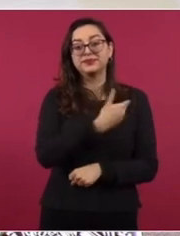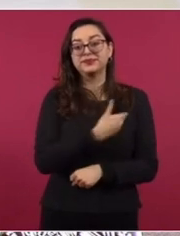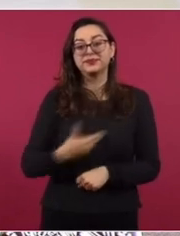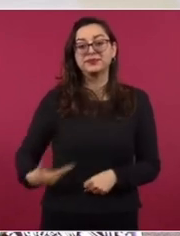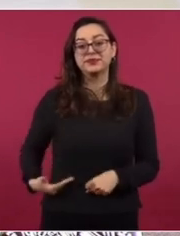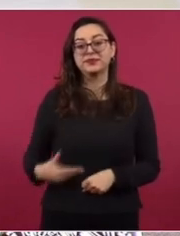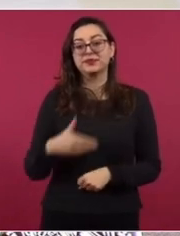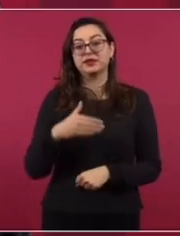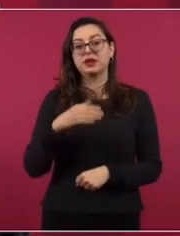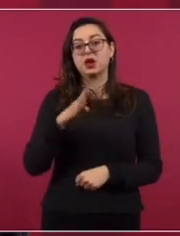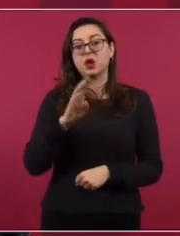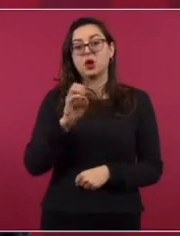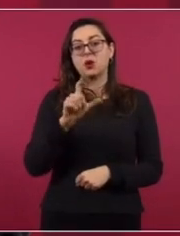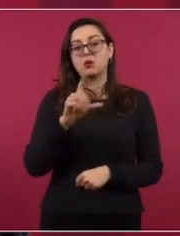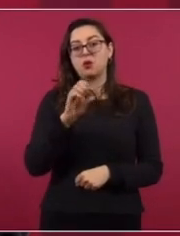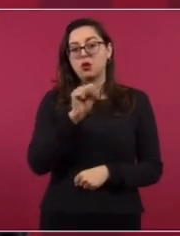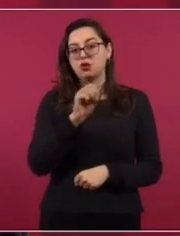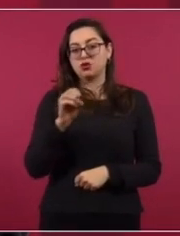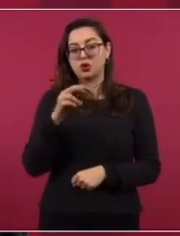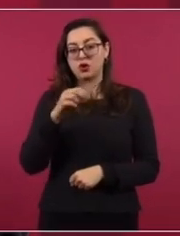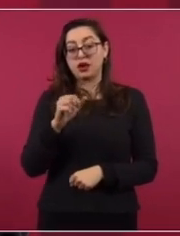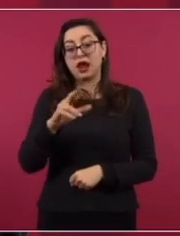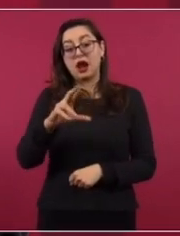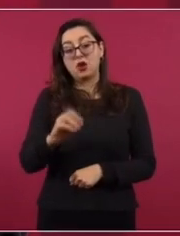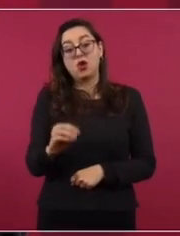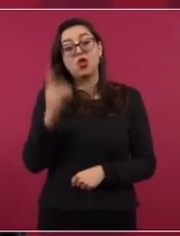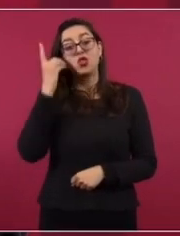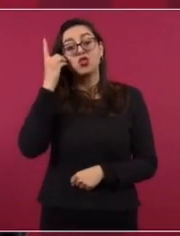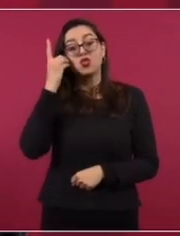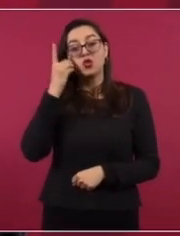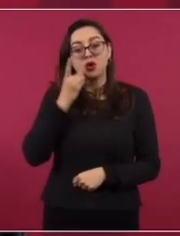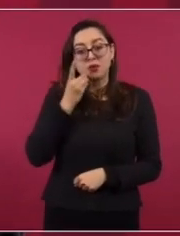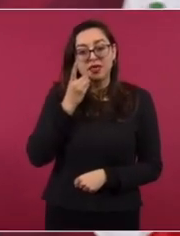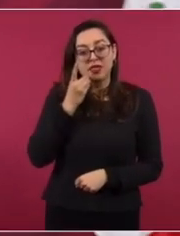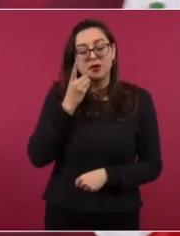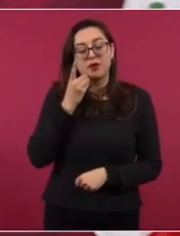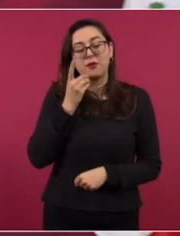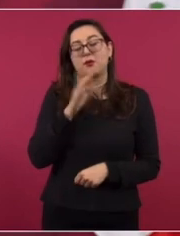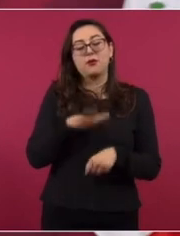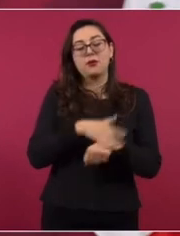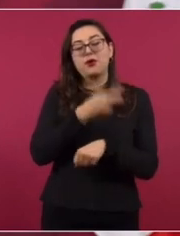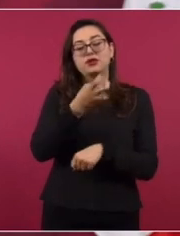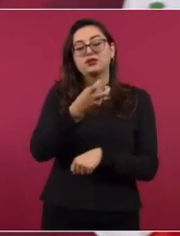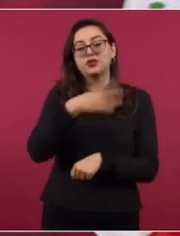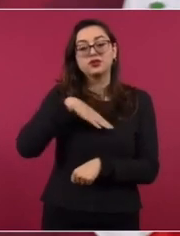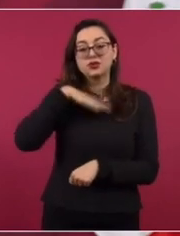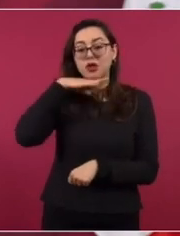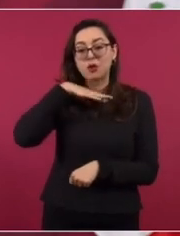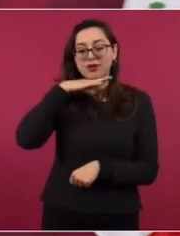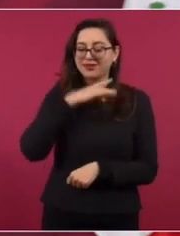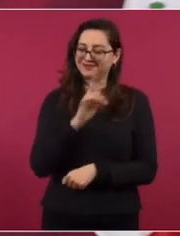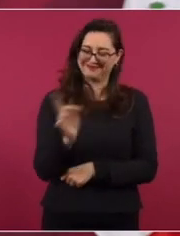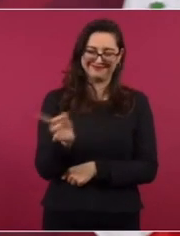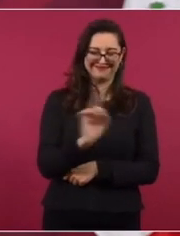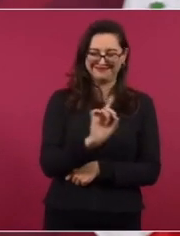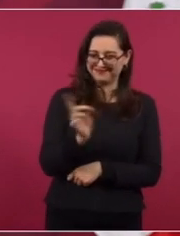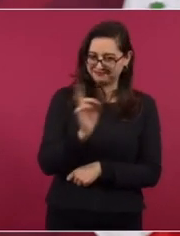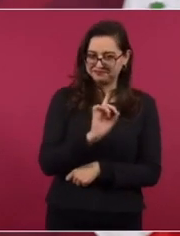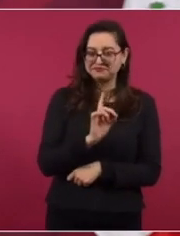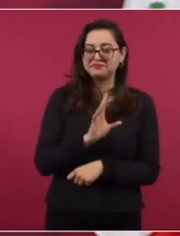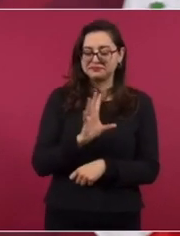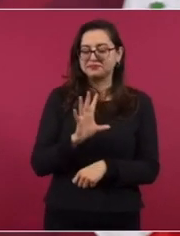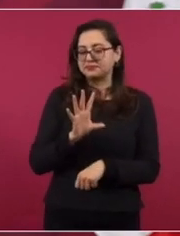Bolsonaro, no, es que lo permitió, aún